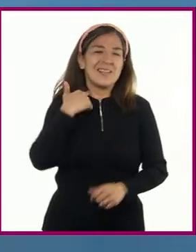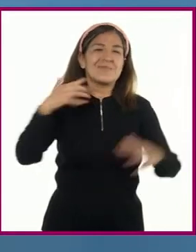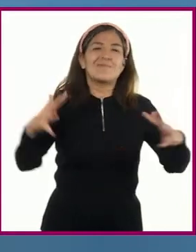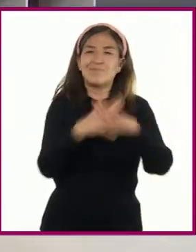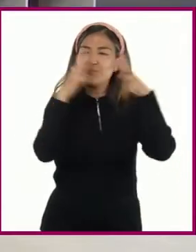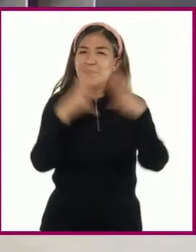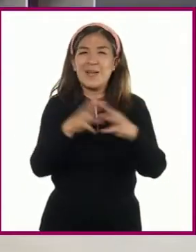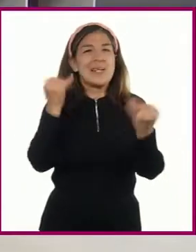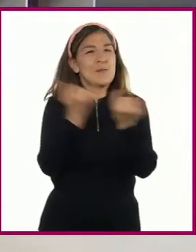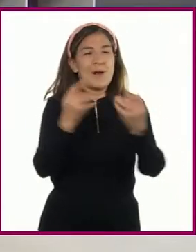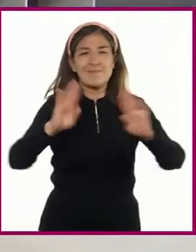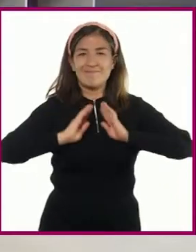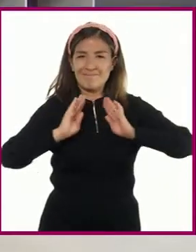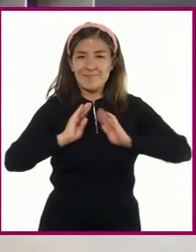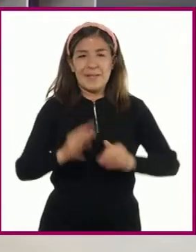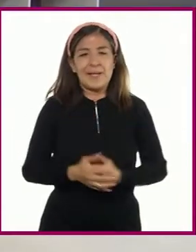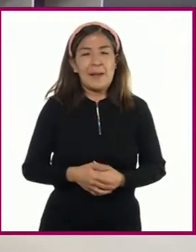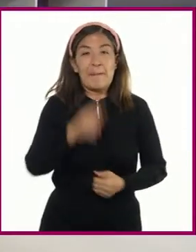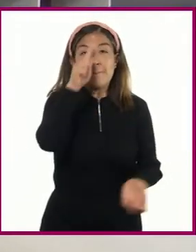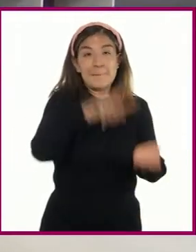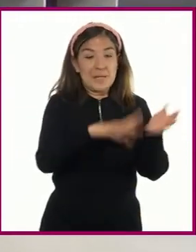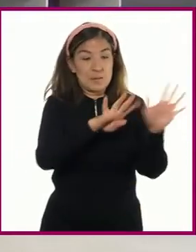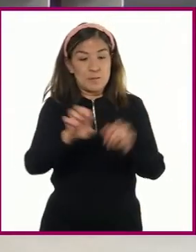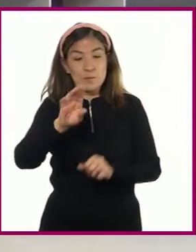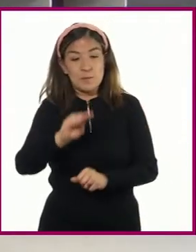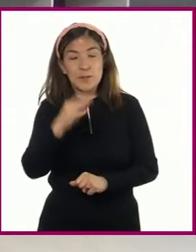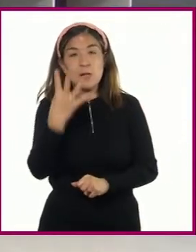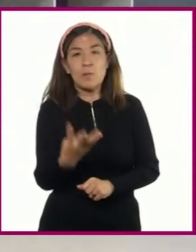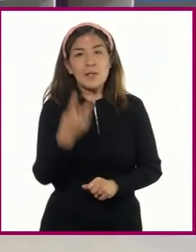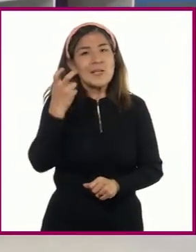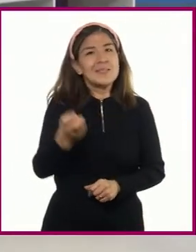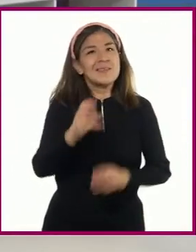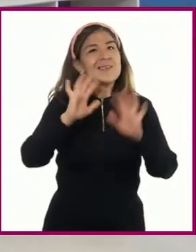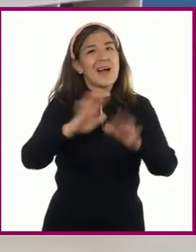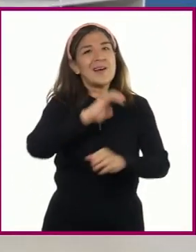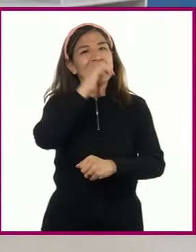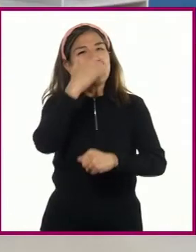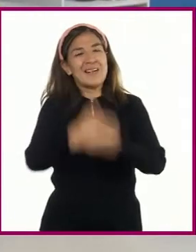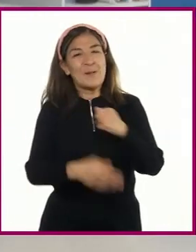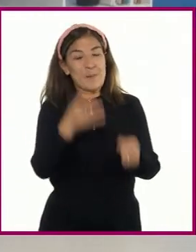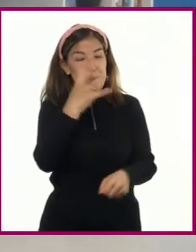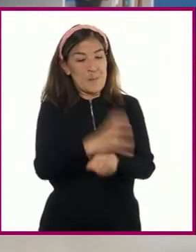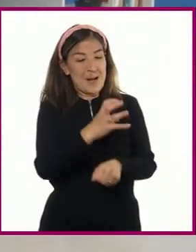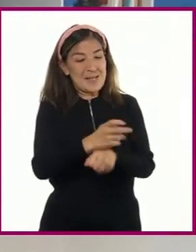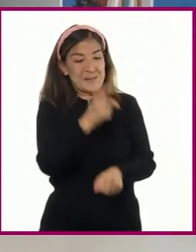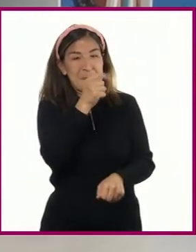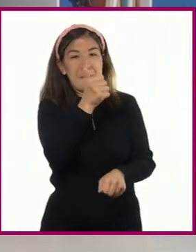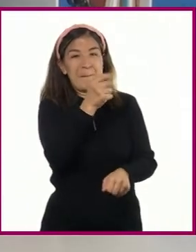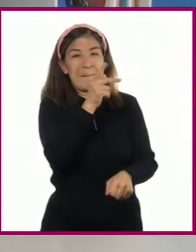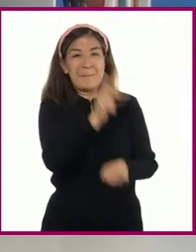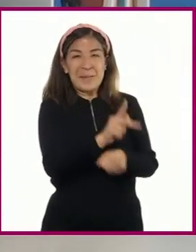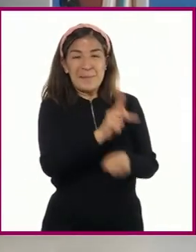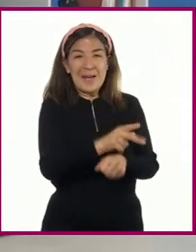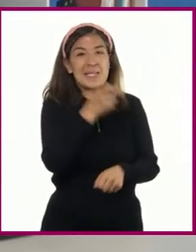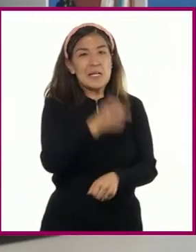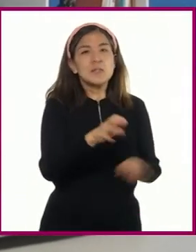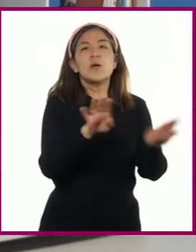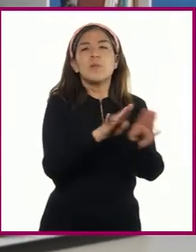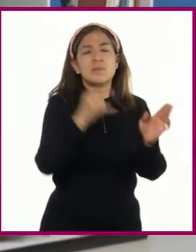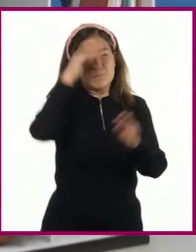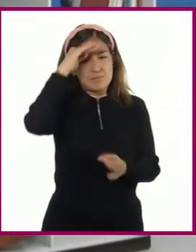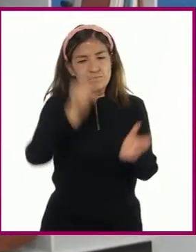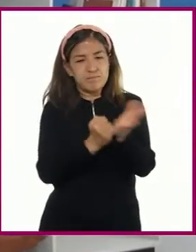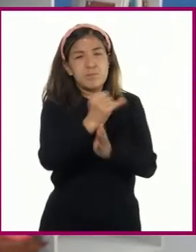como ella. En 1994, terminaba cuarto de primaria, cuando tomó la decisión de ingresar a la entonces